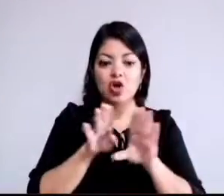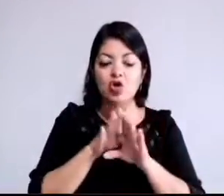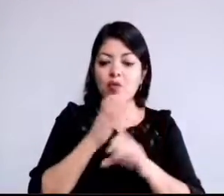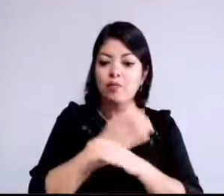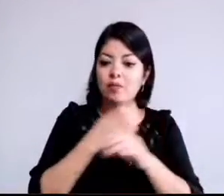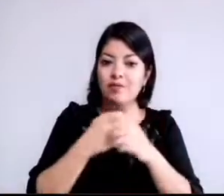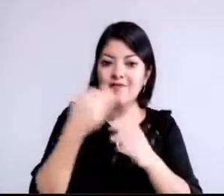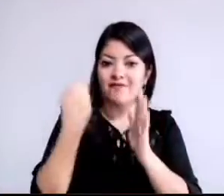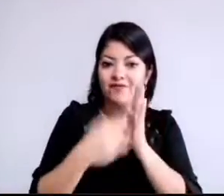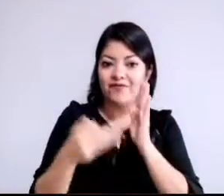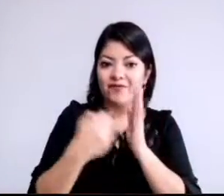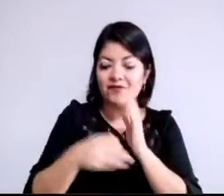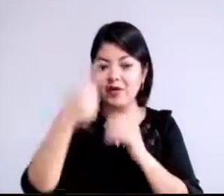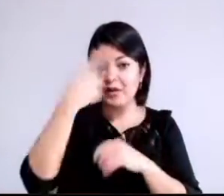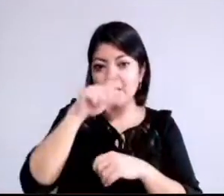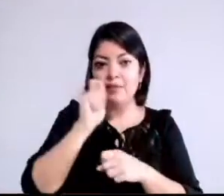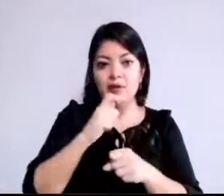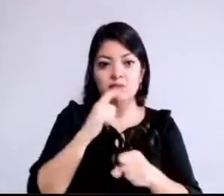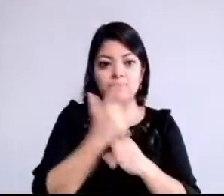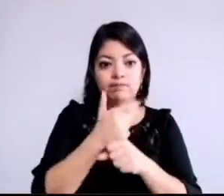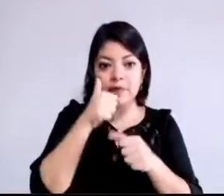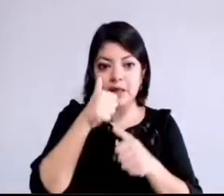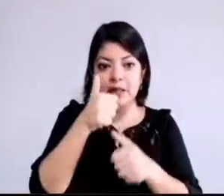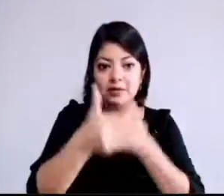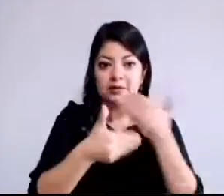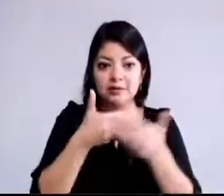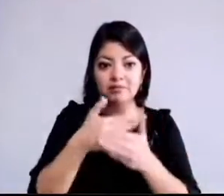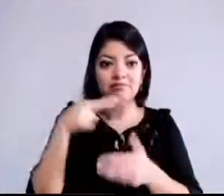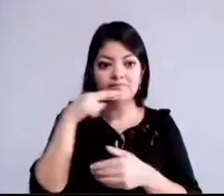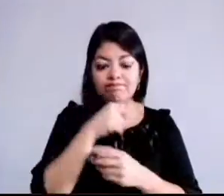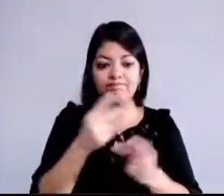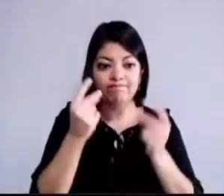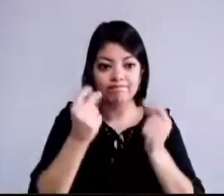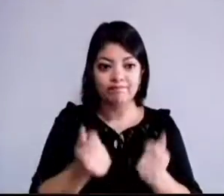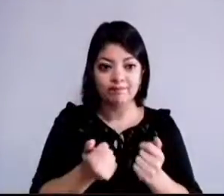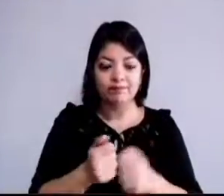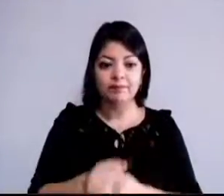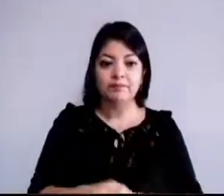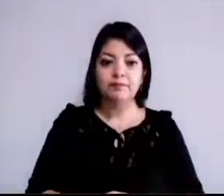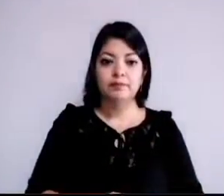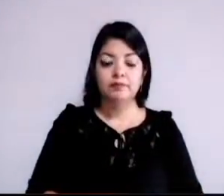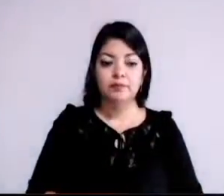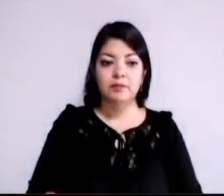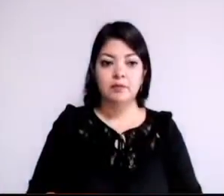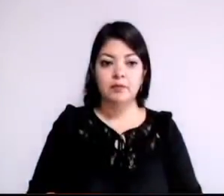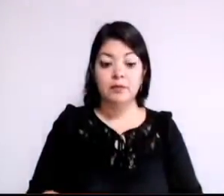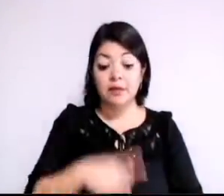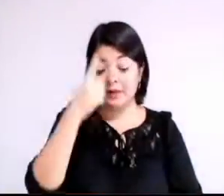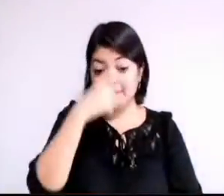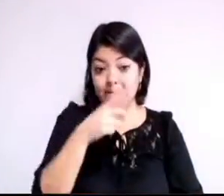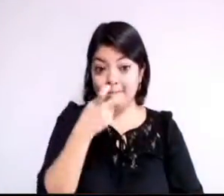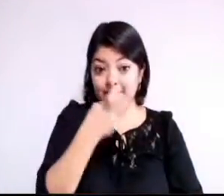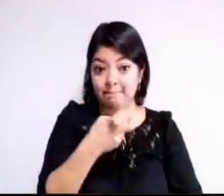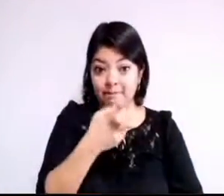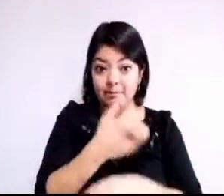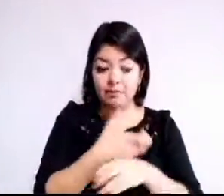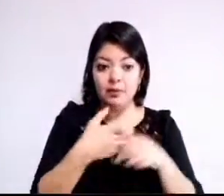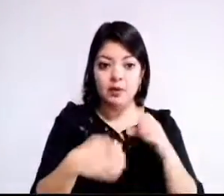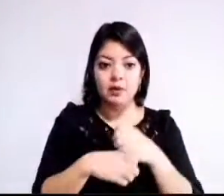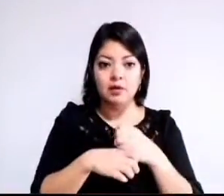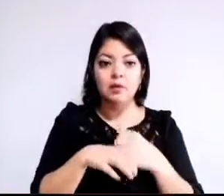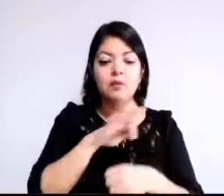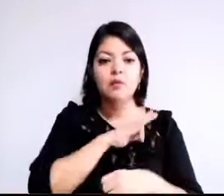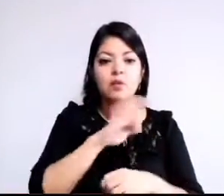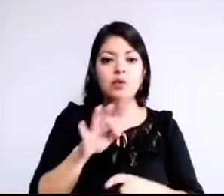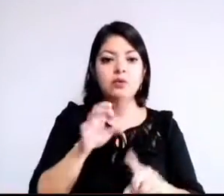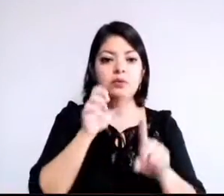detección y la atención de manera inmediata y oportuna para que con estas acciones se logre tener